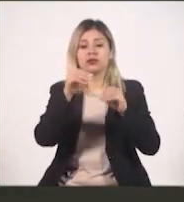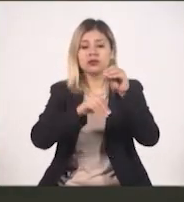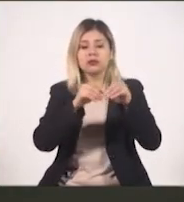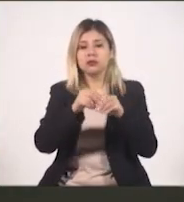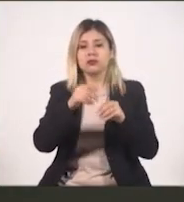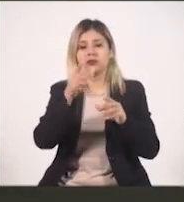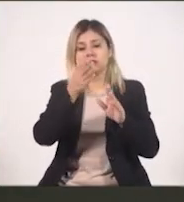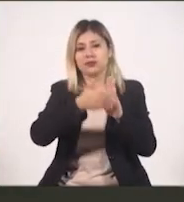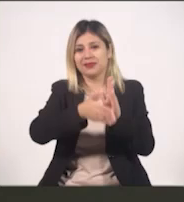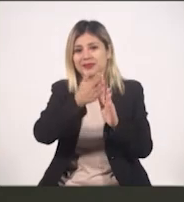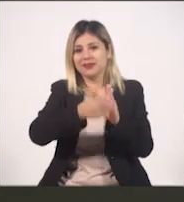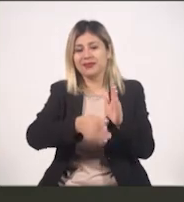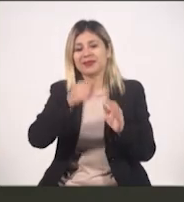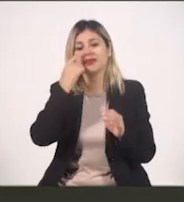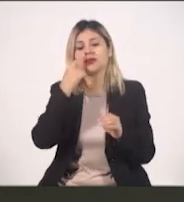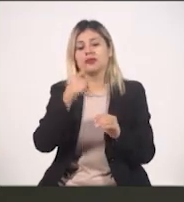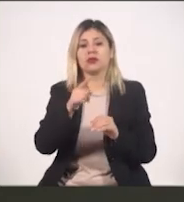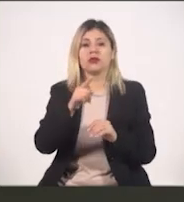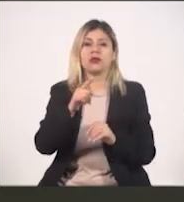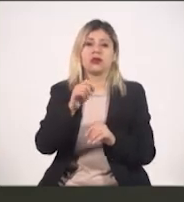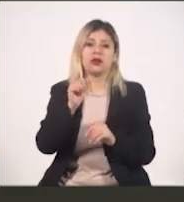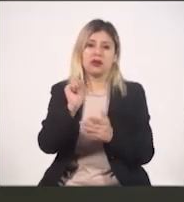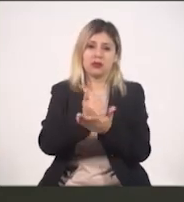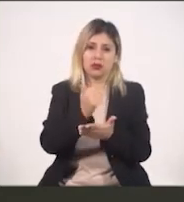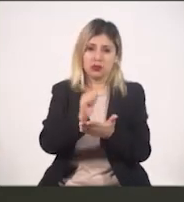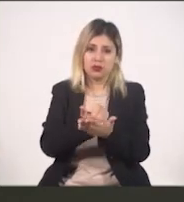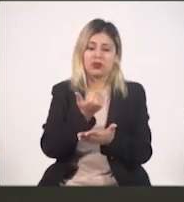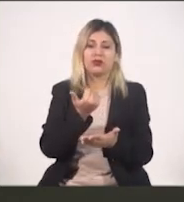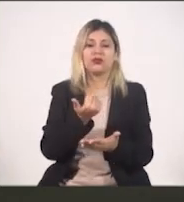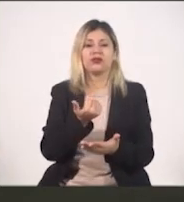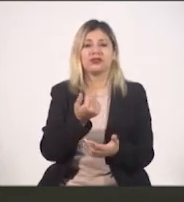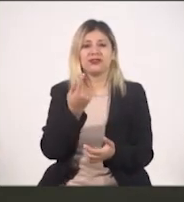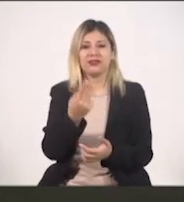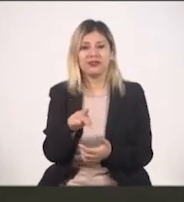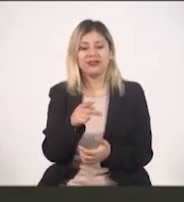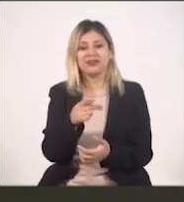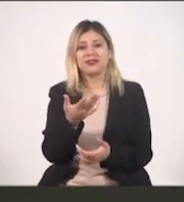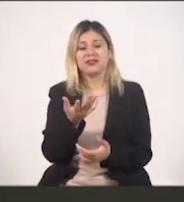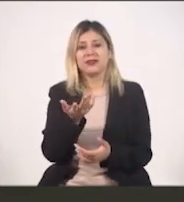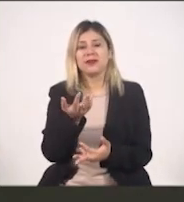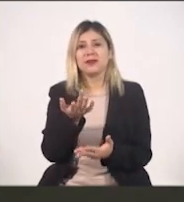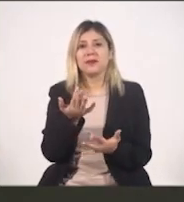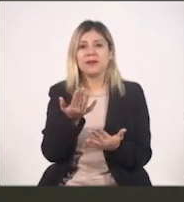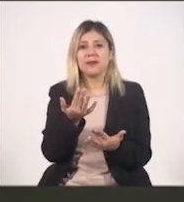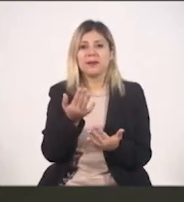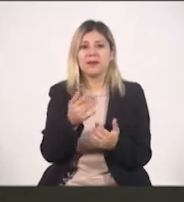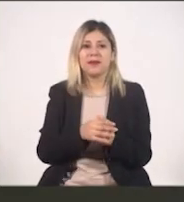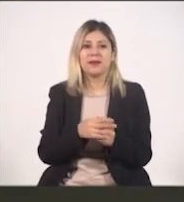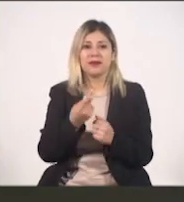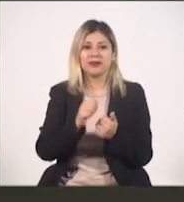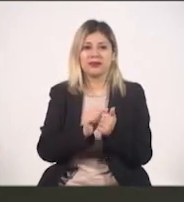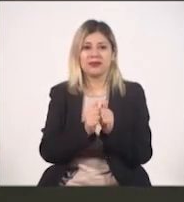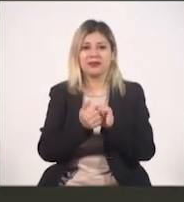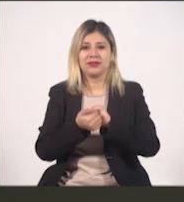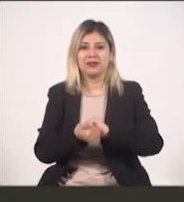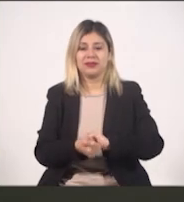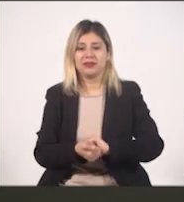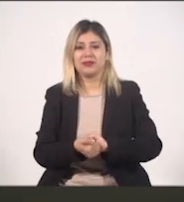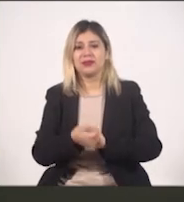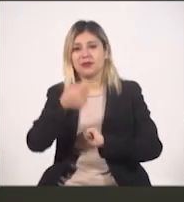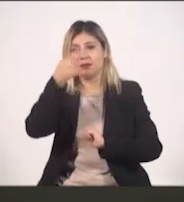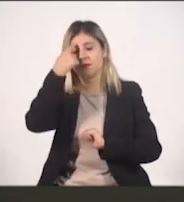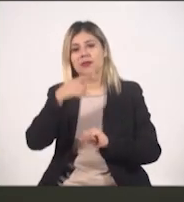el consomé, la famosa, ¿cómo se llama? La sangre la convierten en para tostadas.